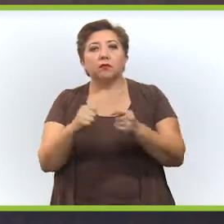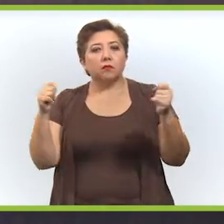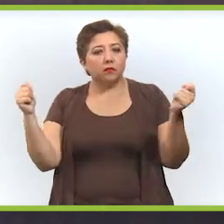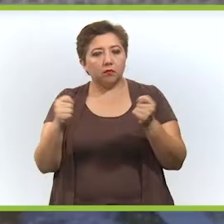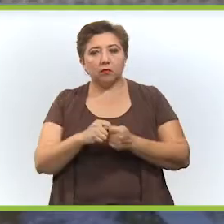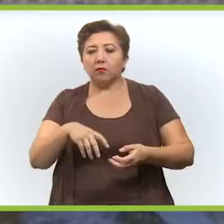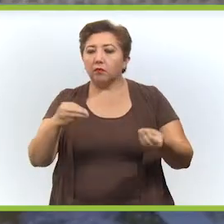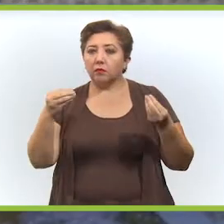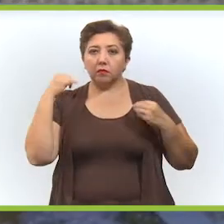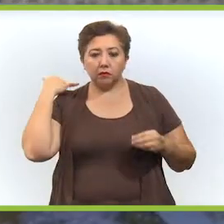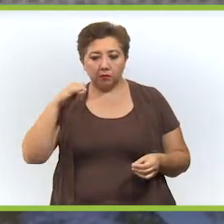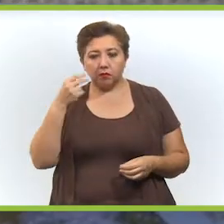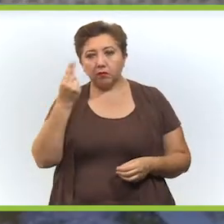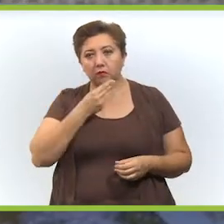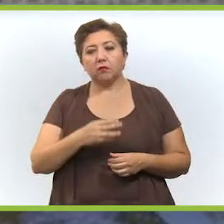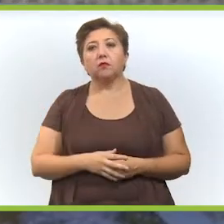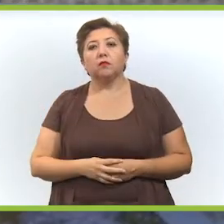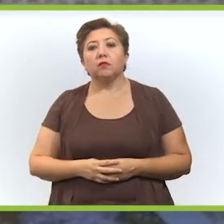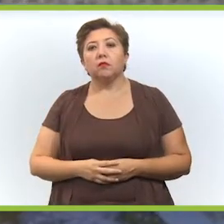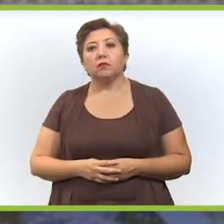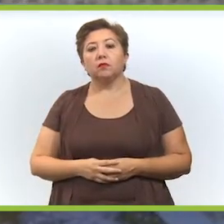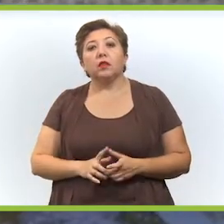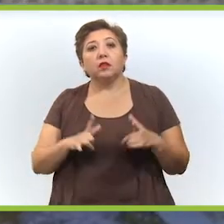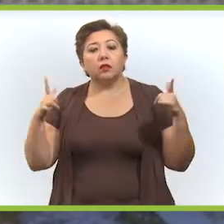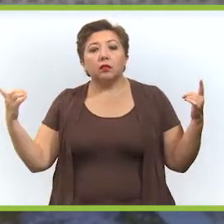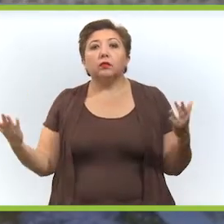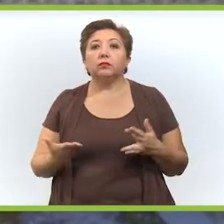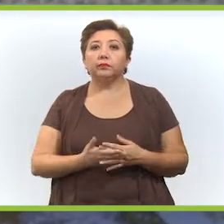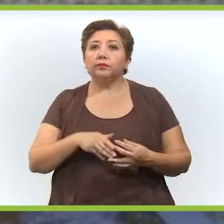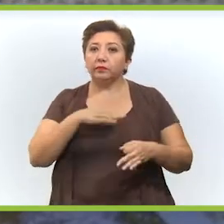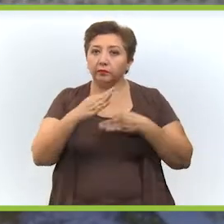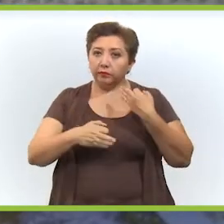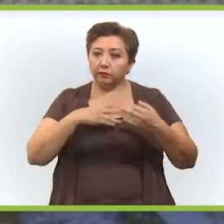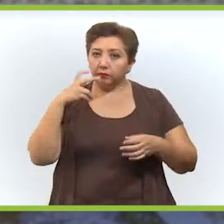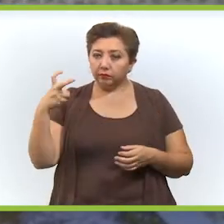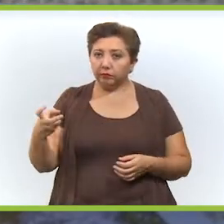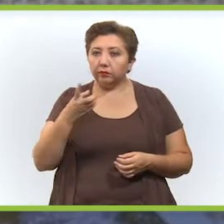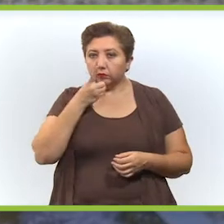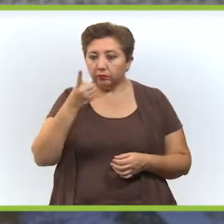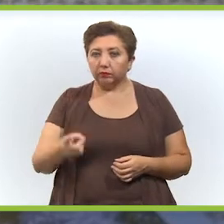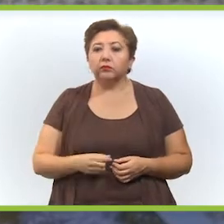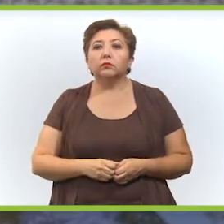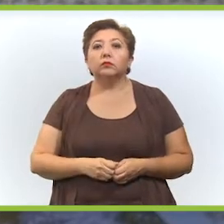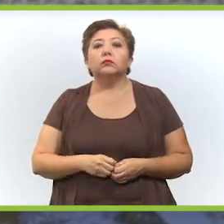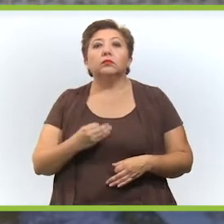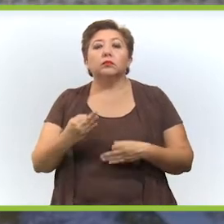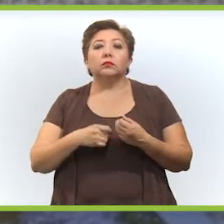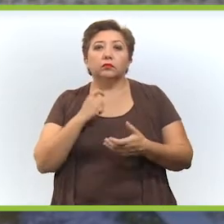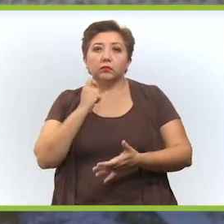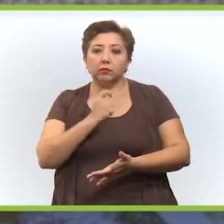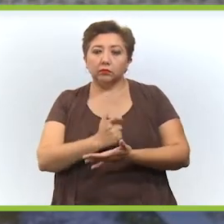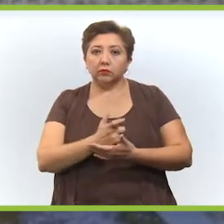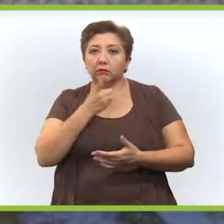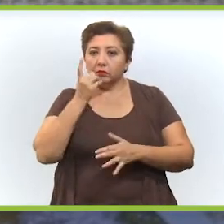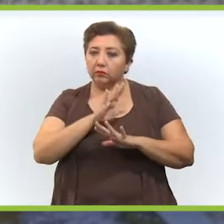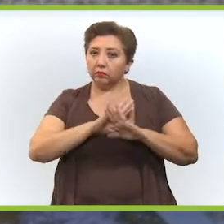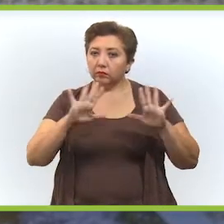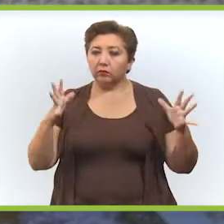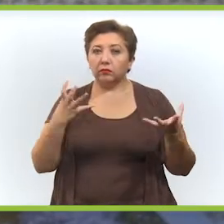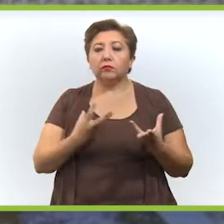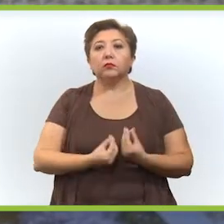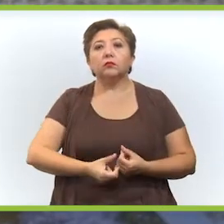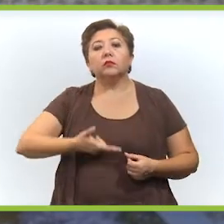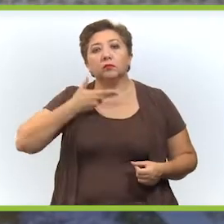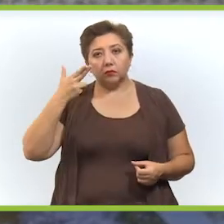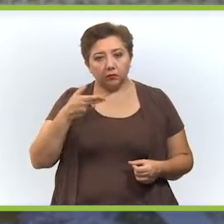que hoy lo necesitan. En gran parte, gobernador, todas estas distinciones y todas estas inversiones de las que ya estamos hablando también se deben